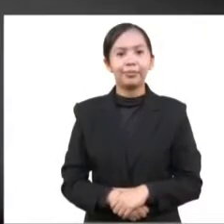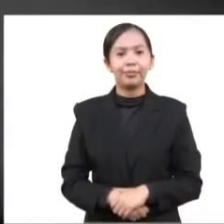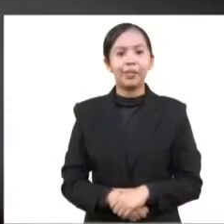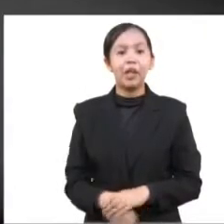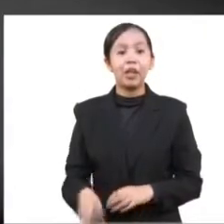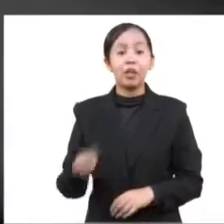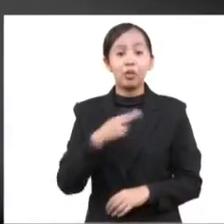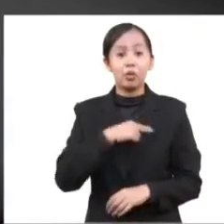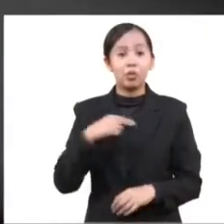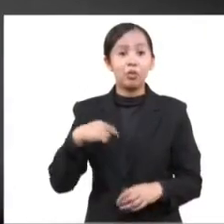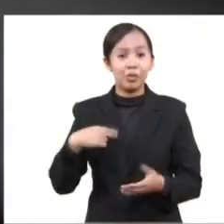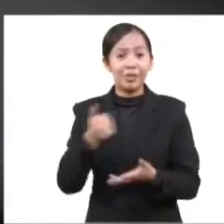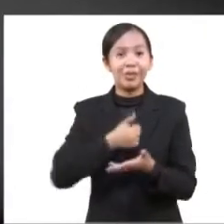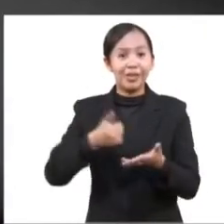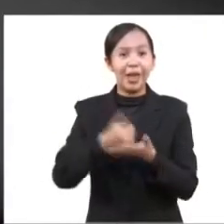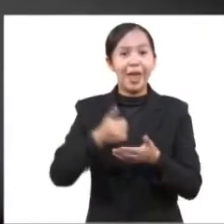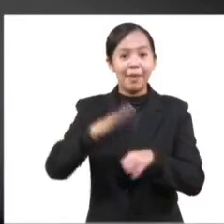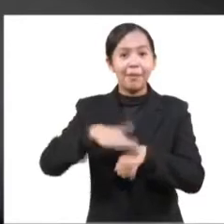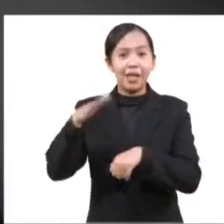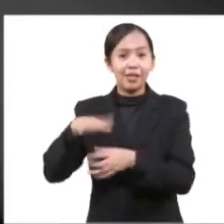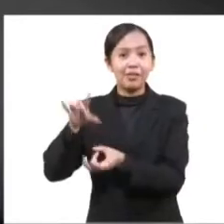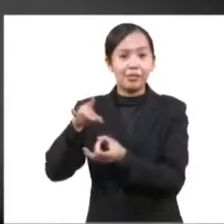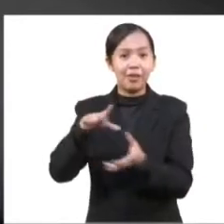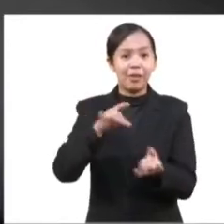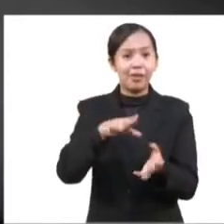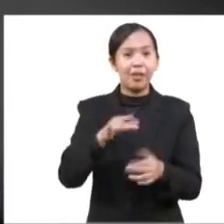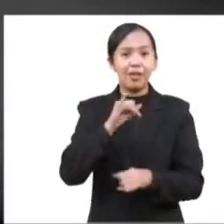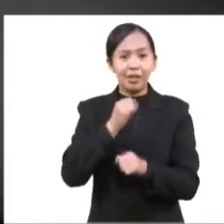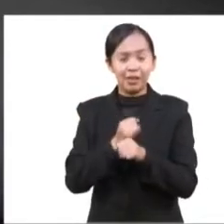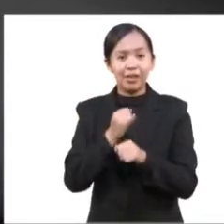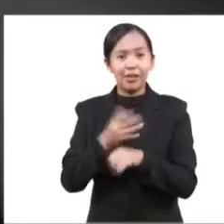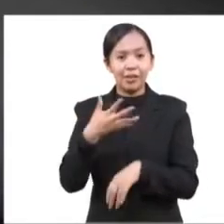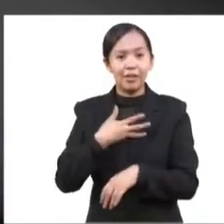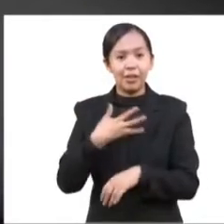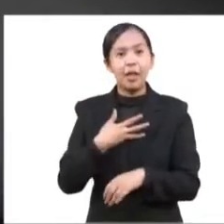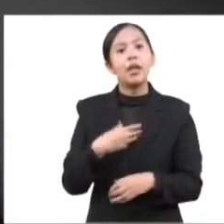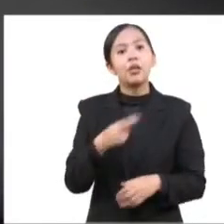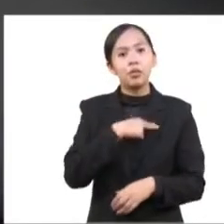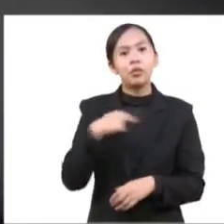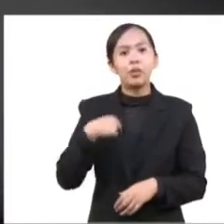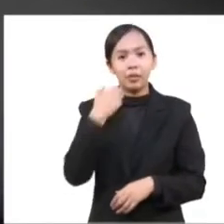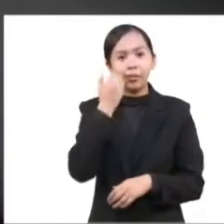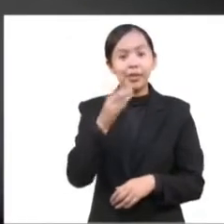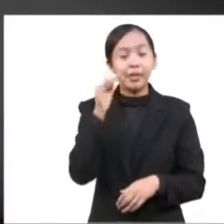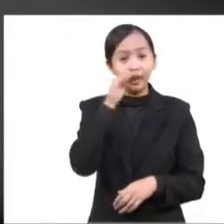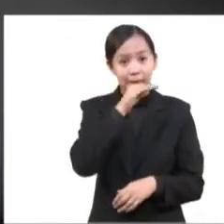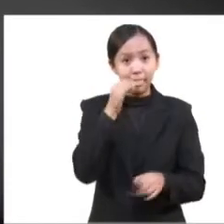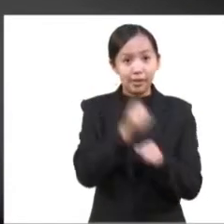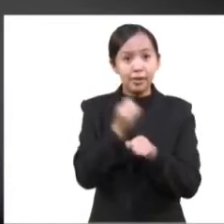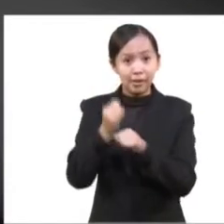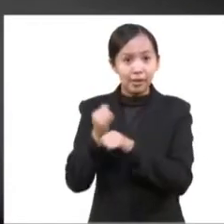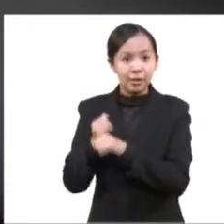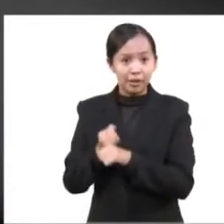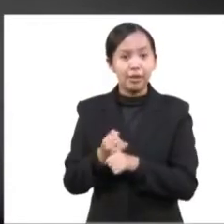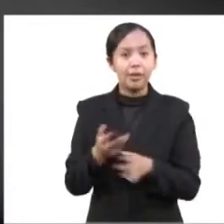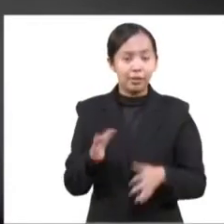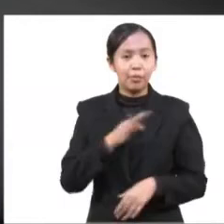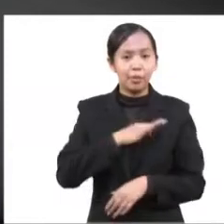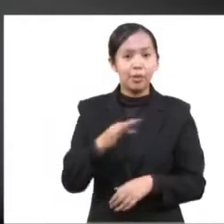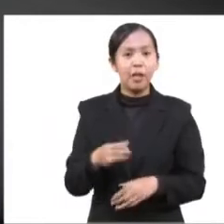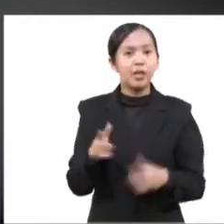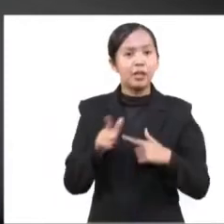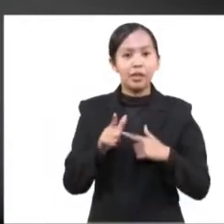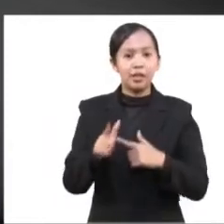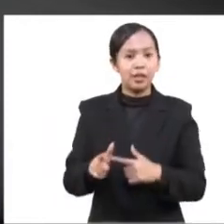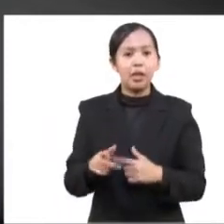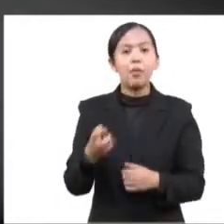Somos la ciudad más conectada del mundo y queremos que así siga siendo y que el internet siga siendo gratuito, que nunca se privatice, por eso estamos